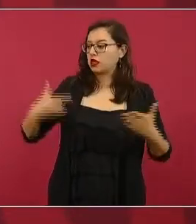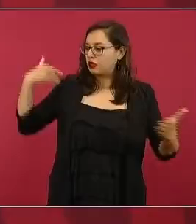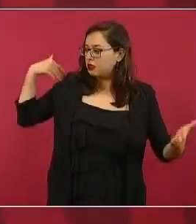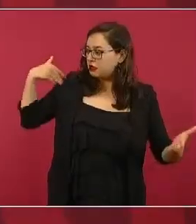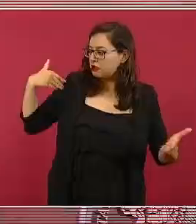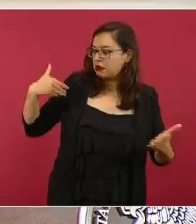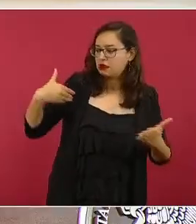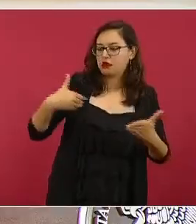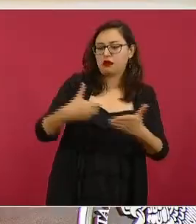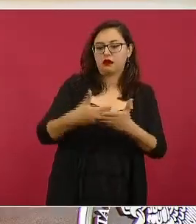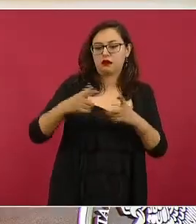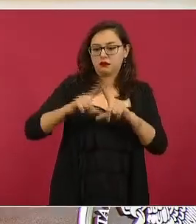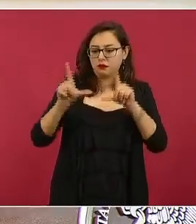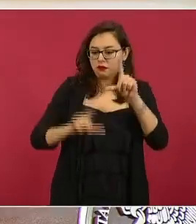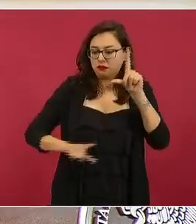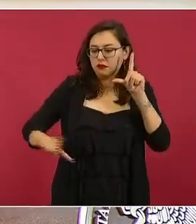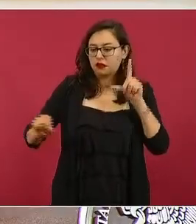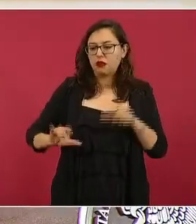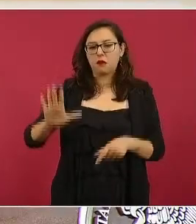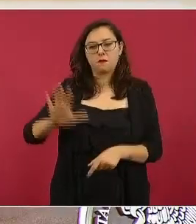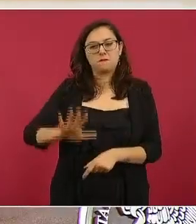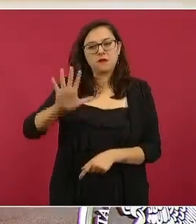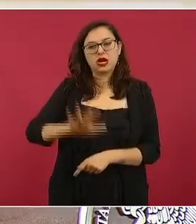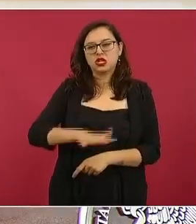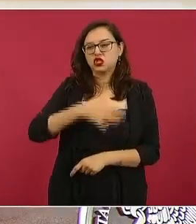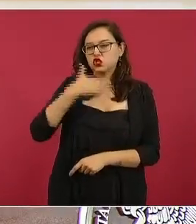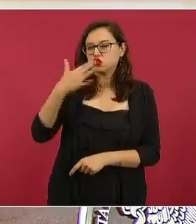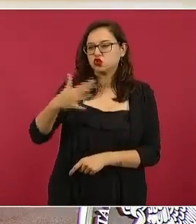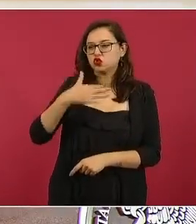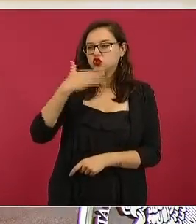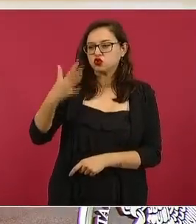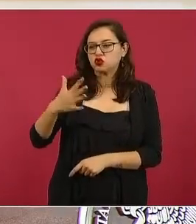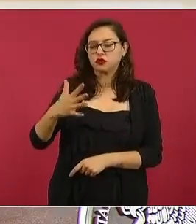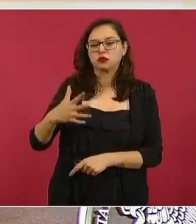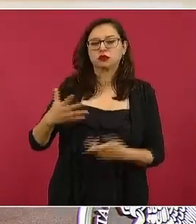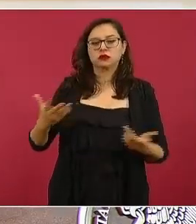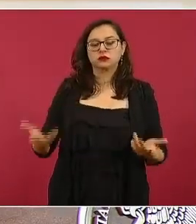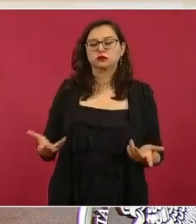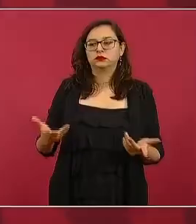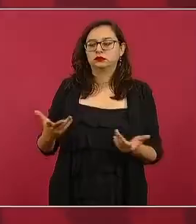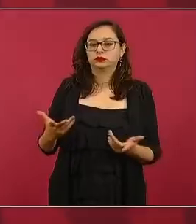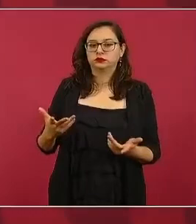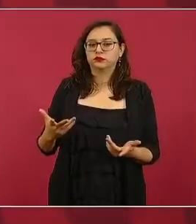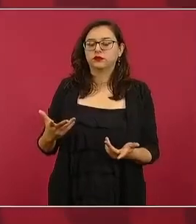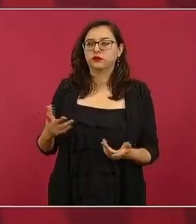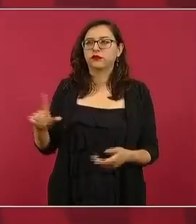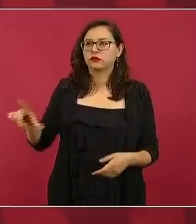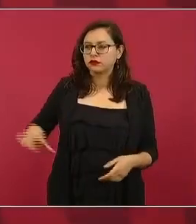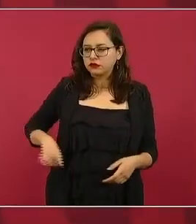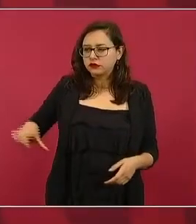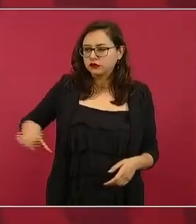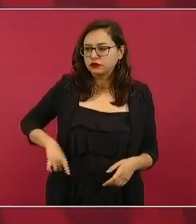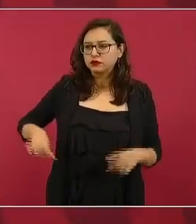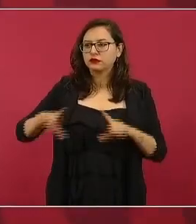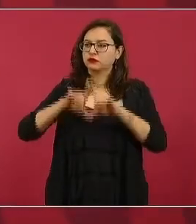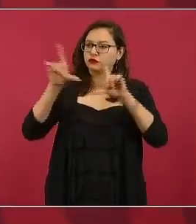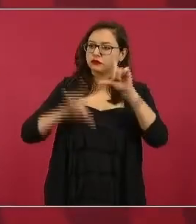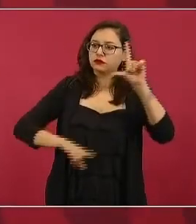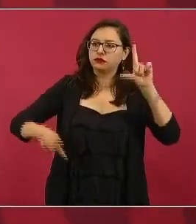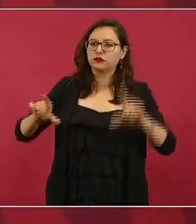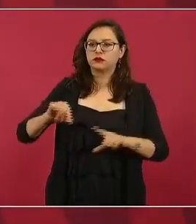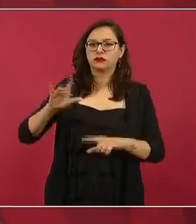a la institución presidencial y al gobierno de la república